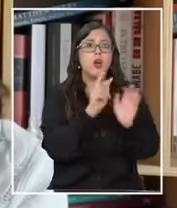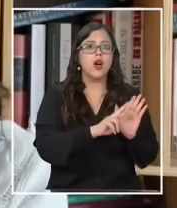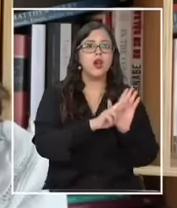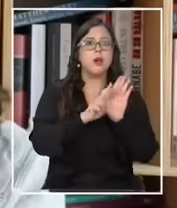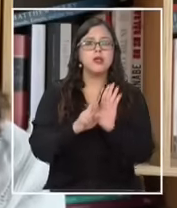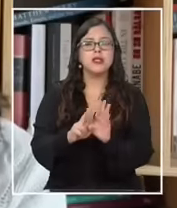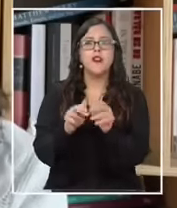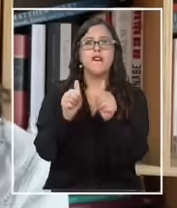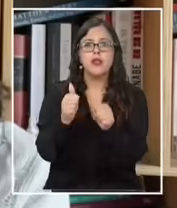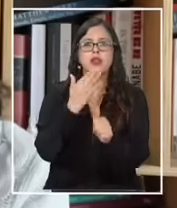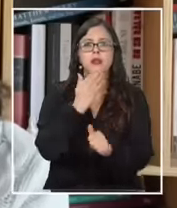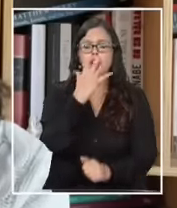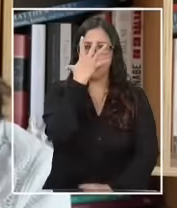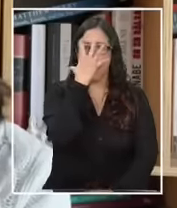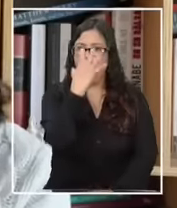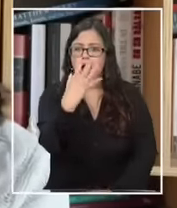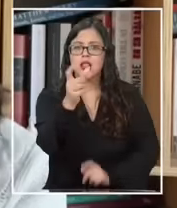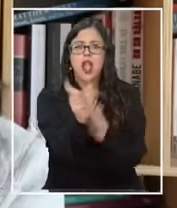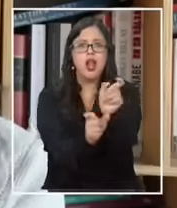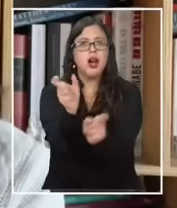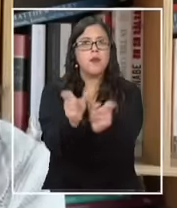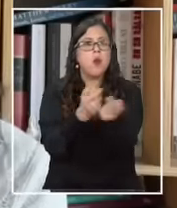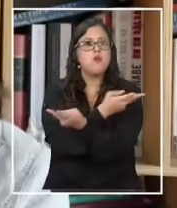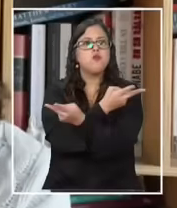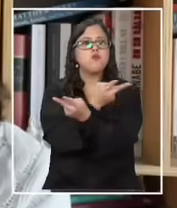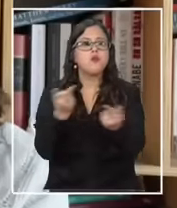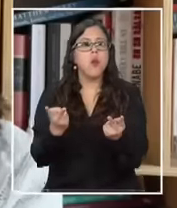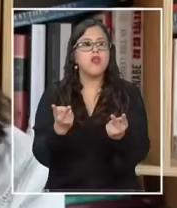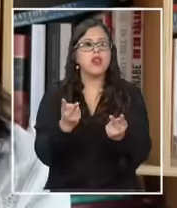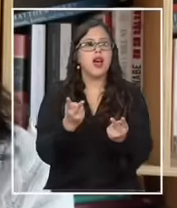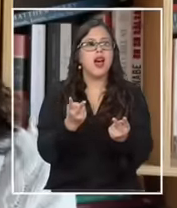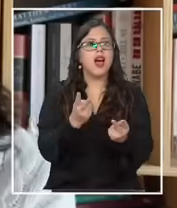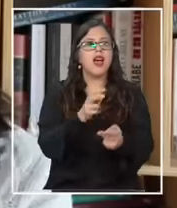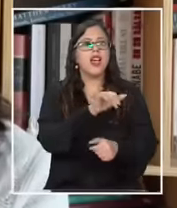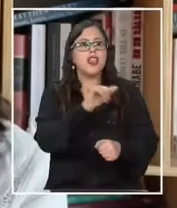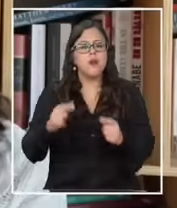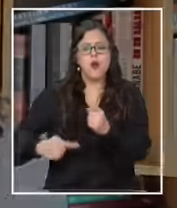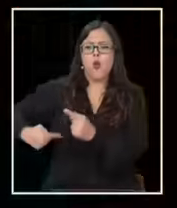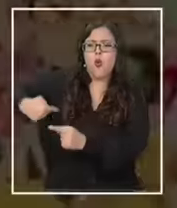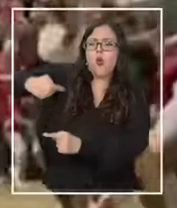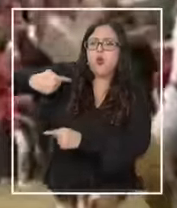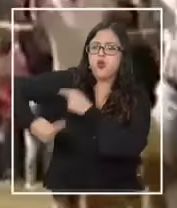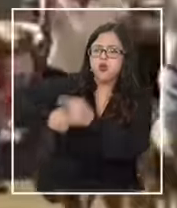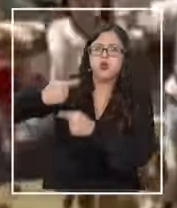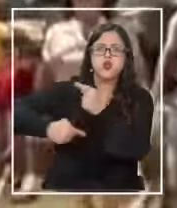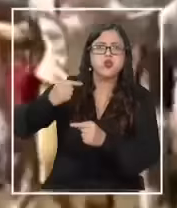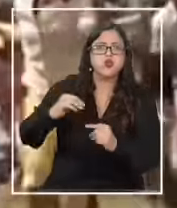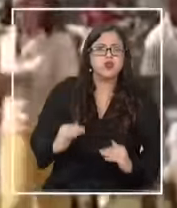muy bien y atrae muy bien a los públicos y luego es apreciada por generaciones avenidas